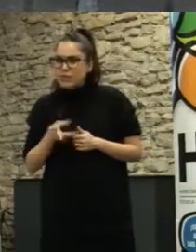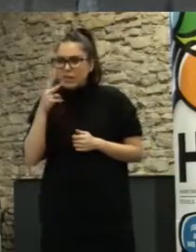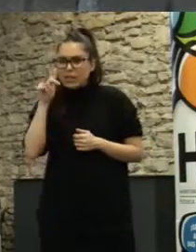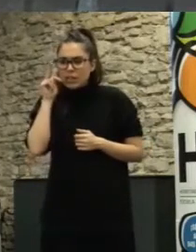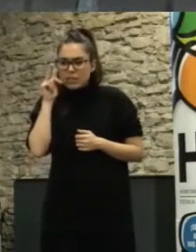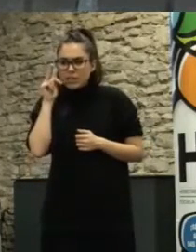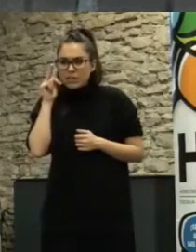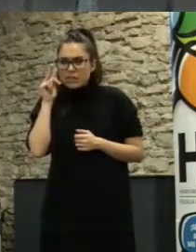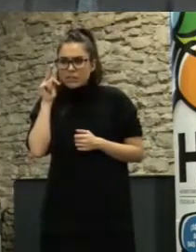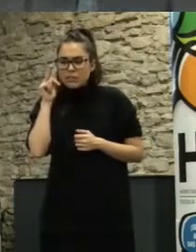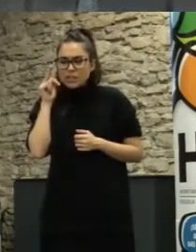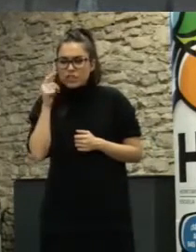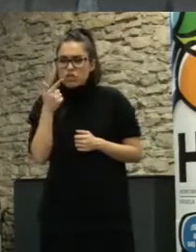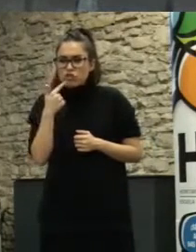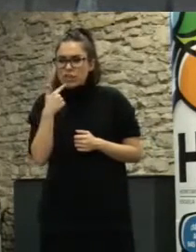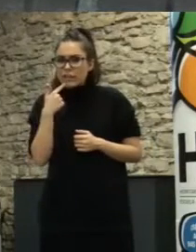de la evaluación